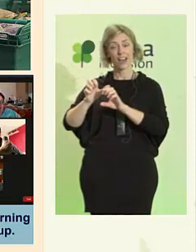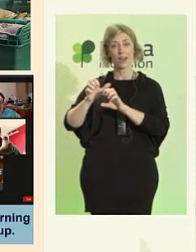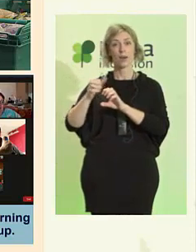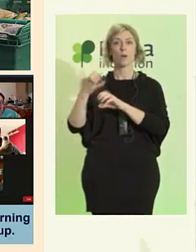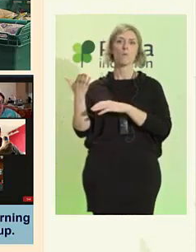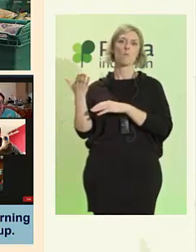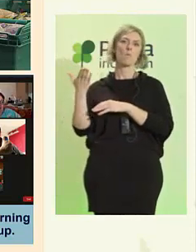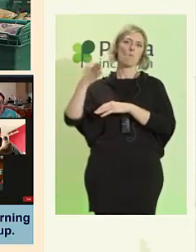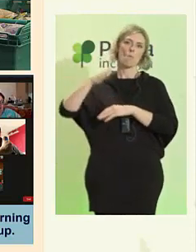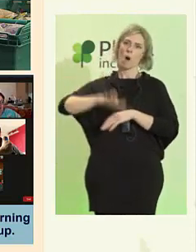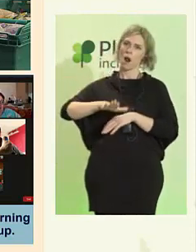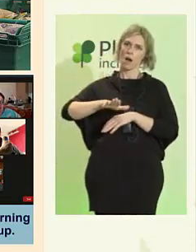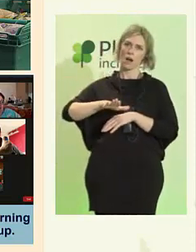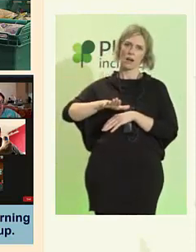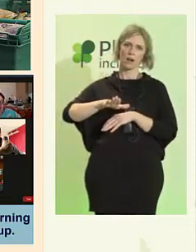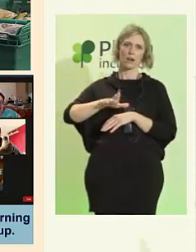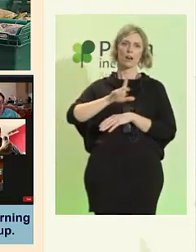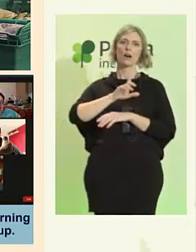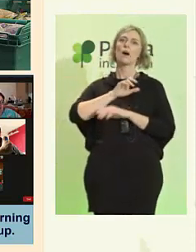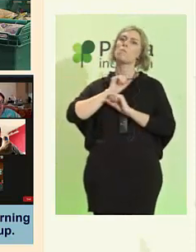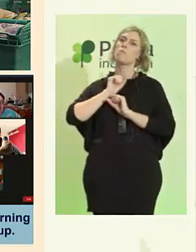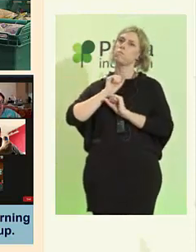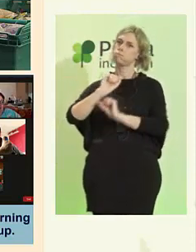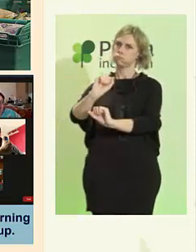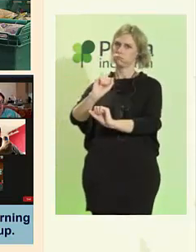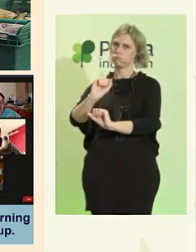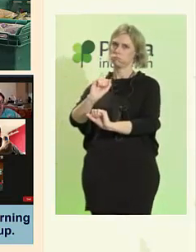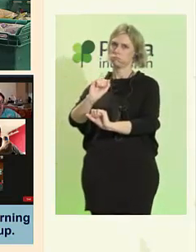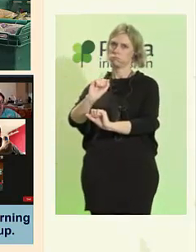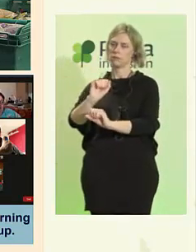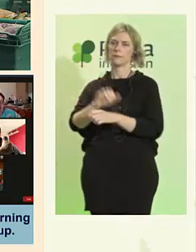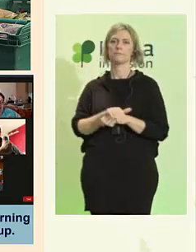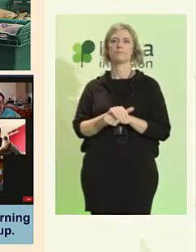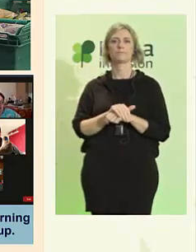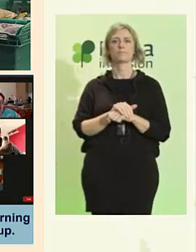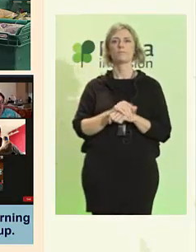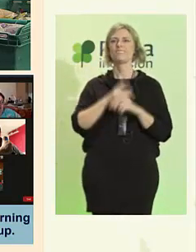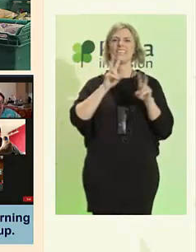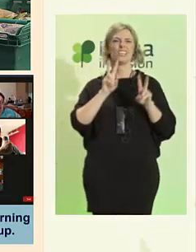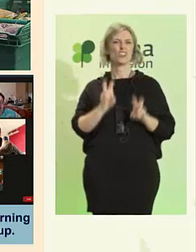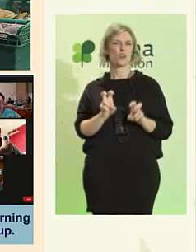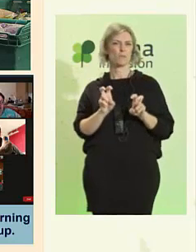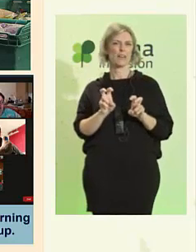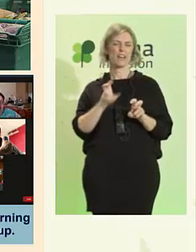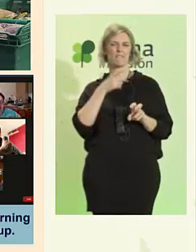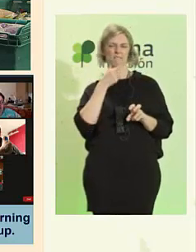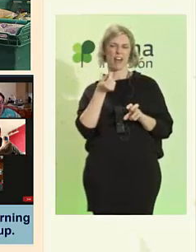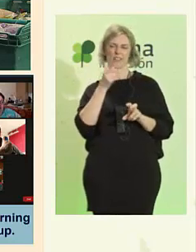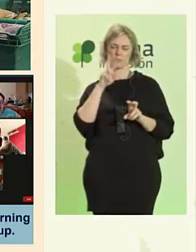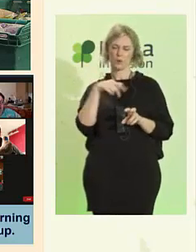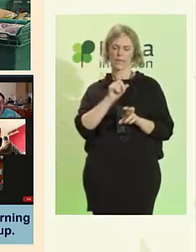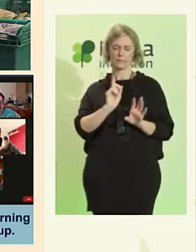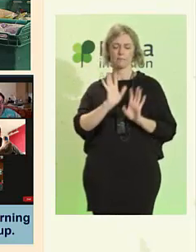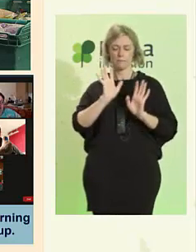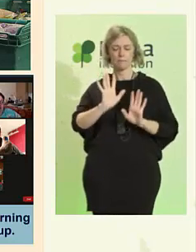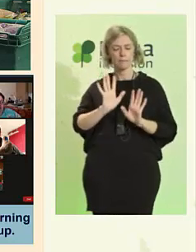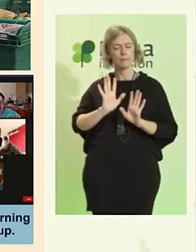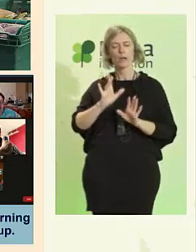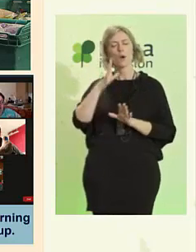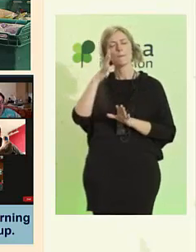nombre del grupo no es muy halagüeño, pero es porque muchas personas están muriendo, precisamente,